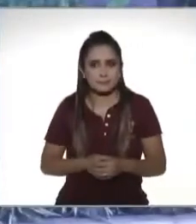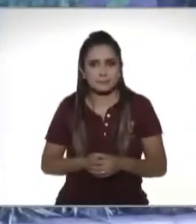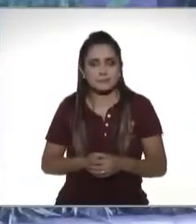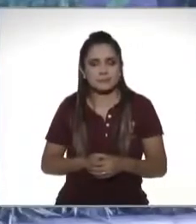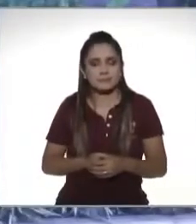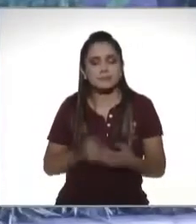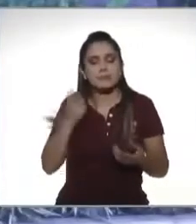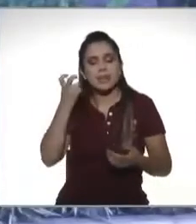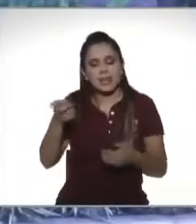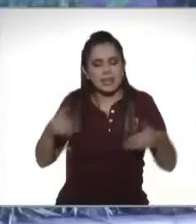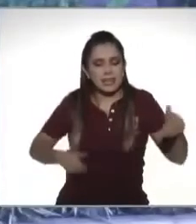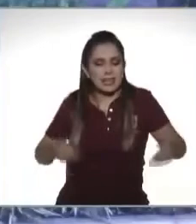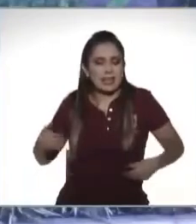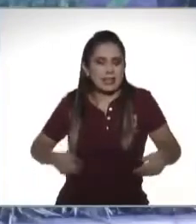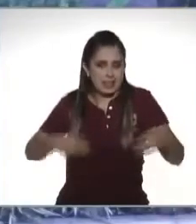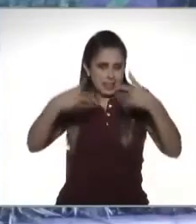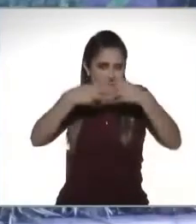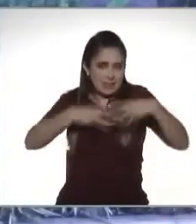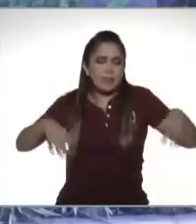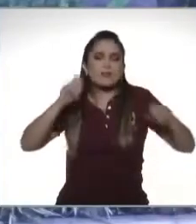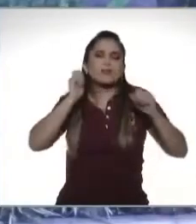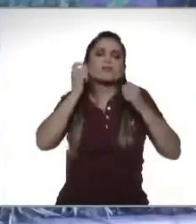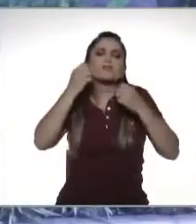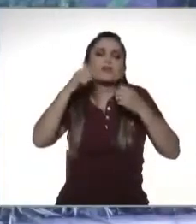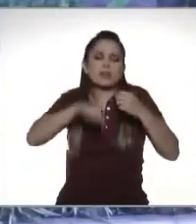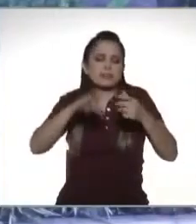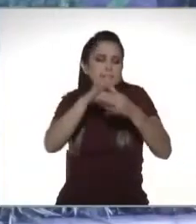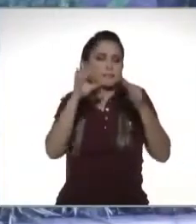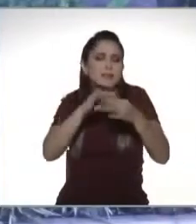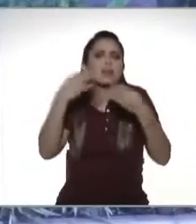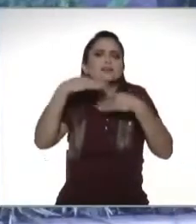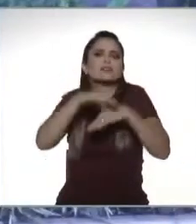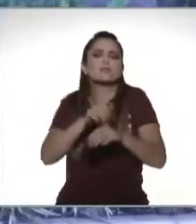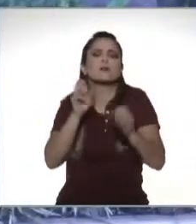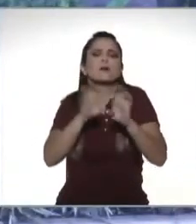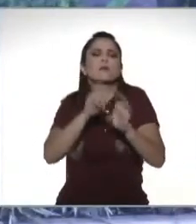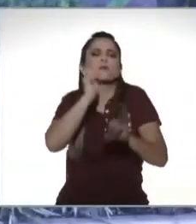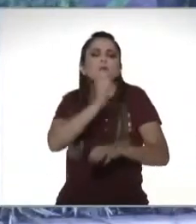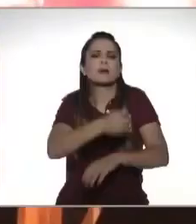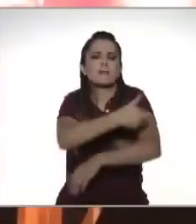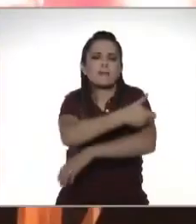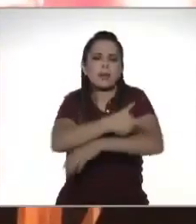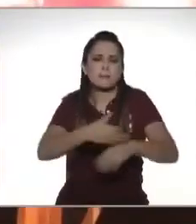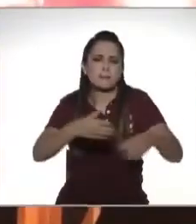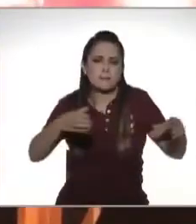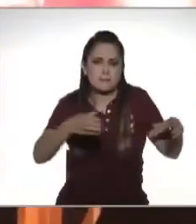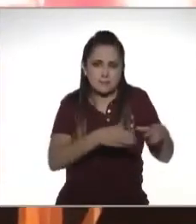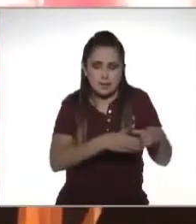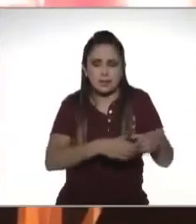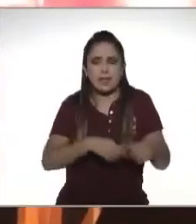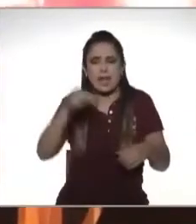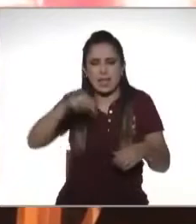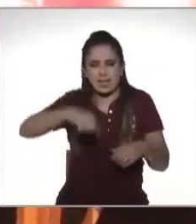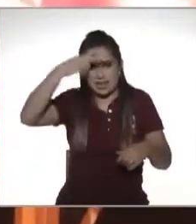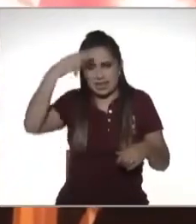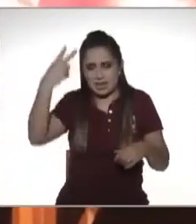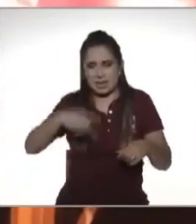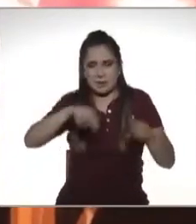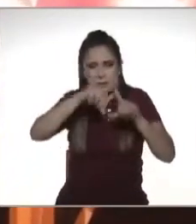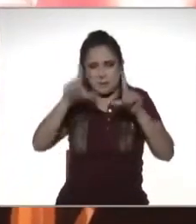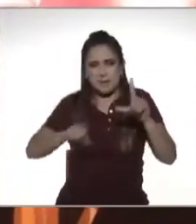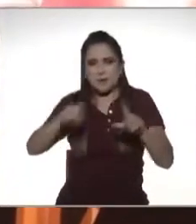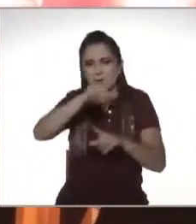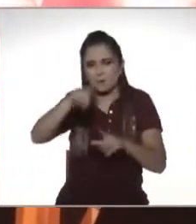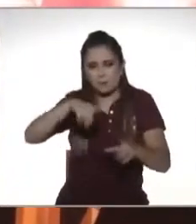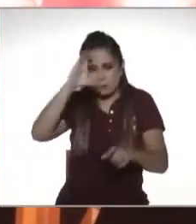estructura y la institución familiar en el país y esta cosa que tenemos mucho los mexicanos de que a pesar de